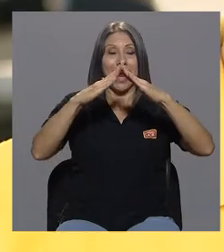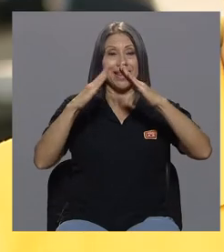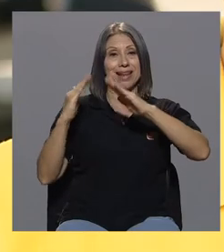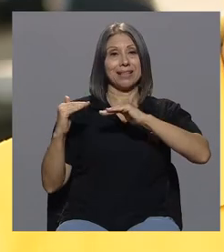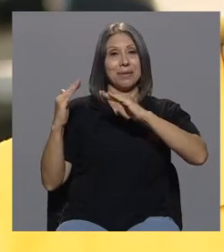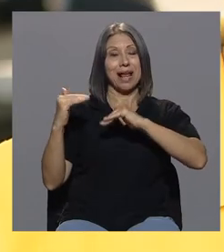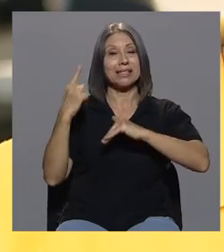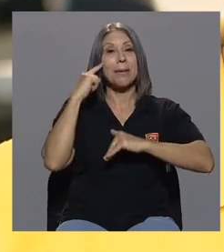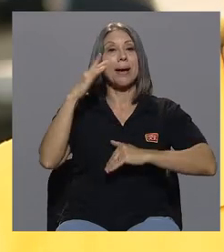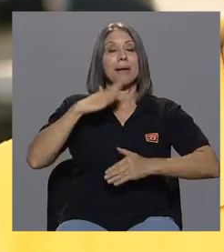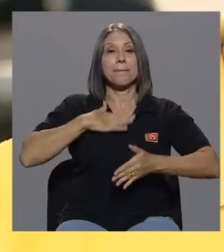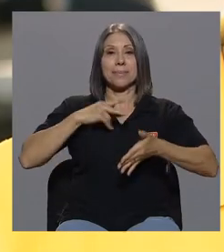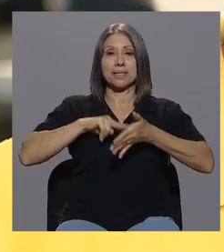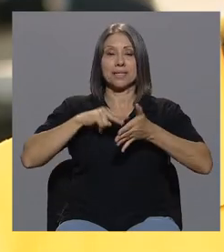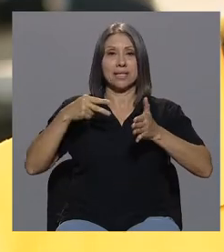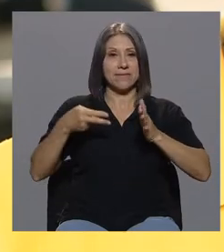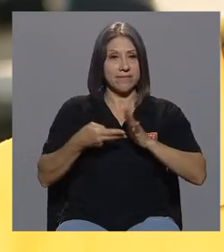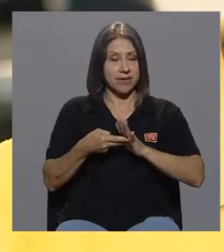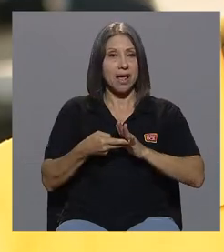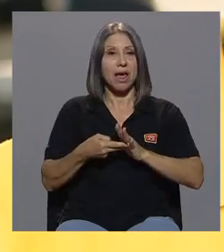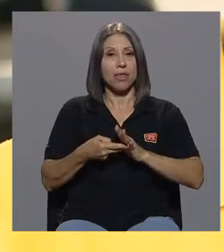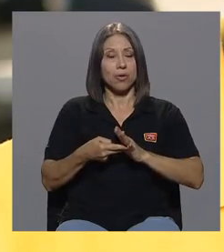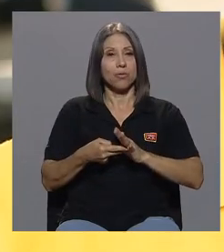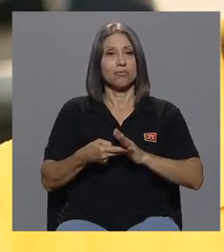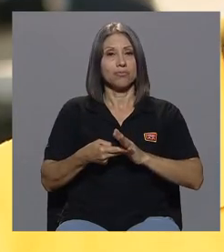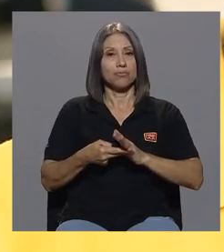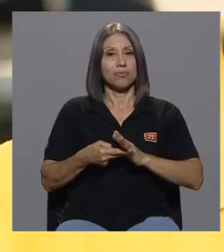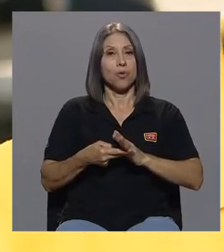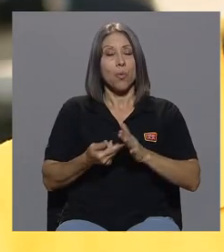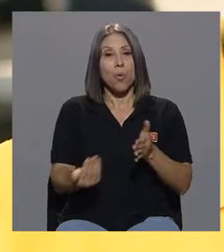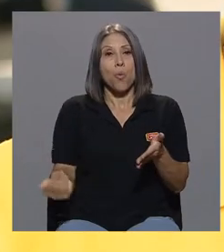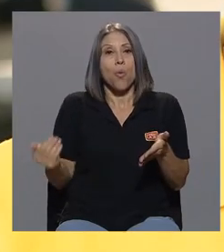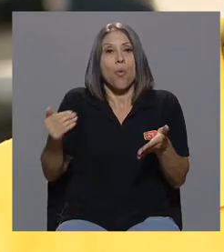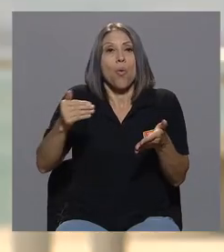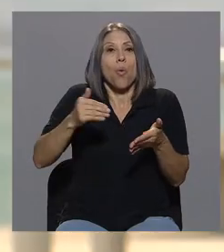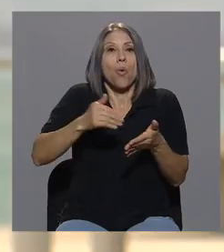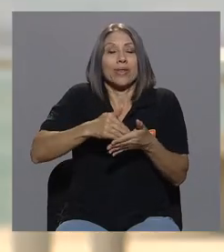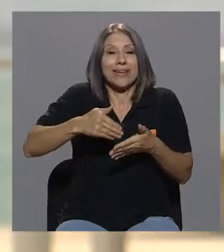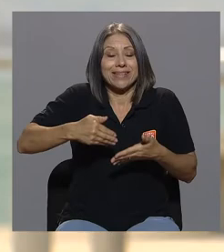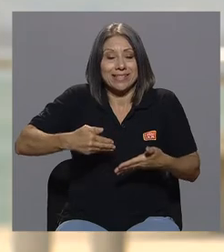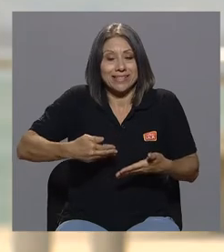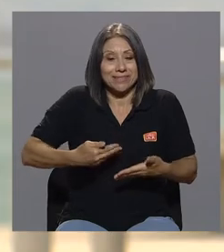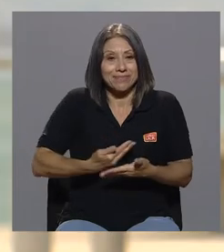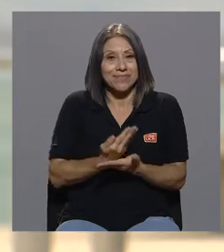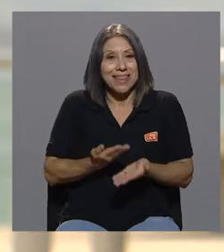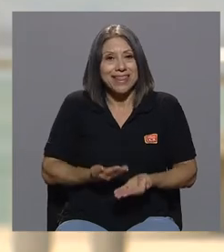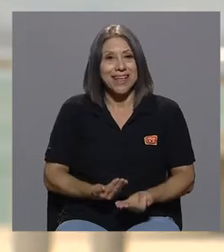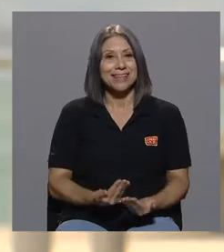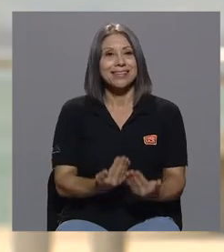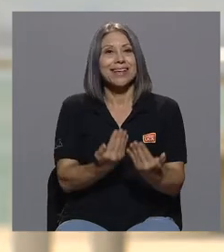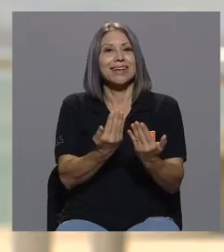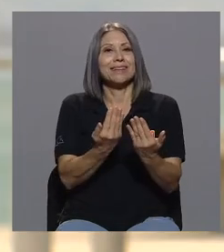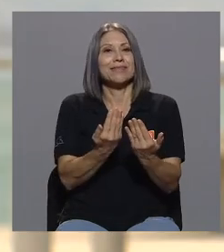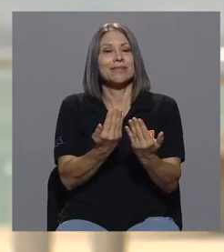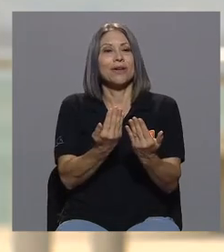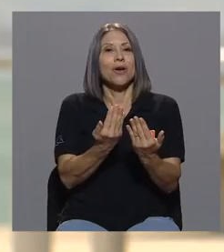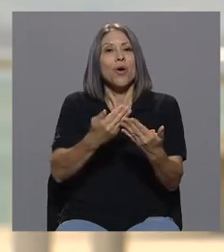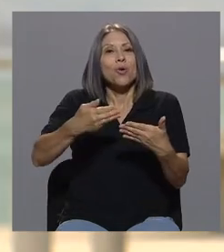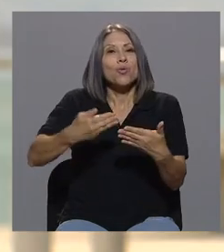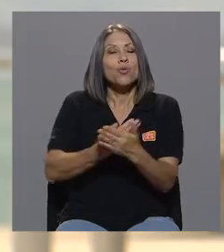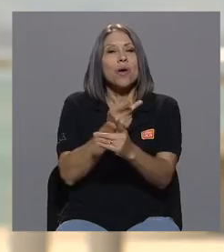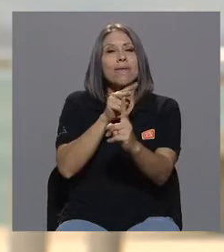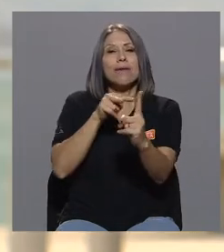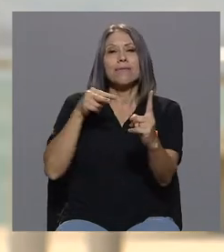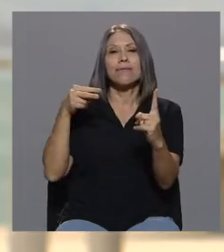significado un renacer, una nueva mirada, una nueva visión de la vida.